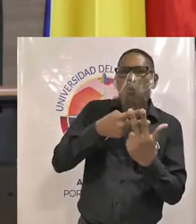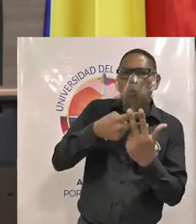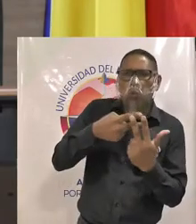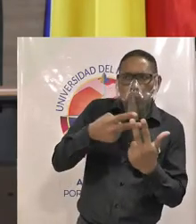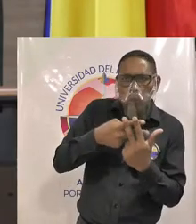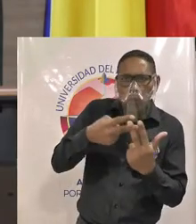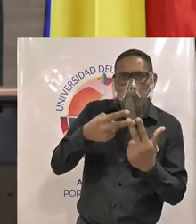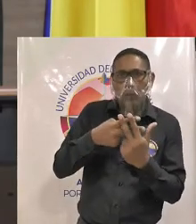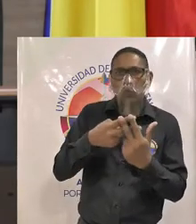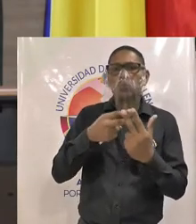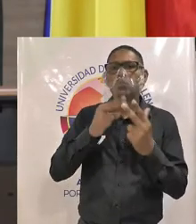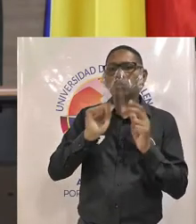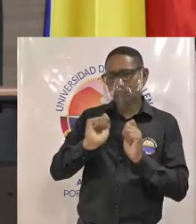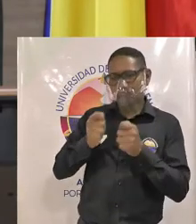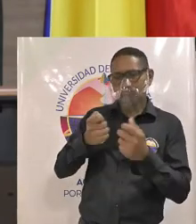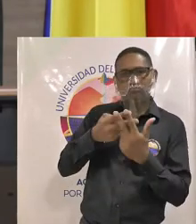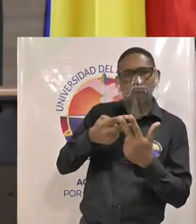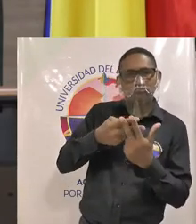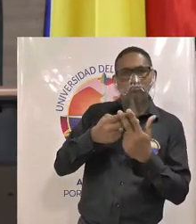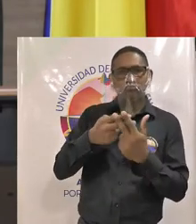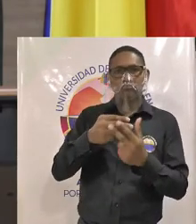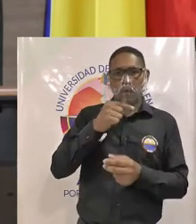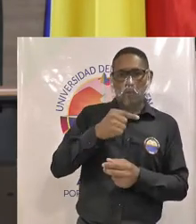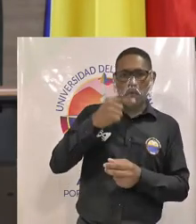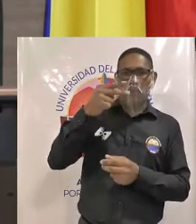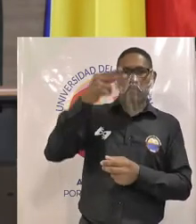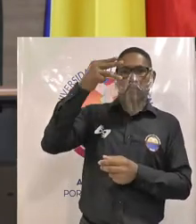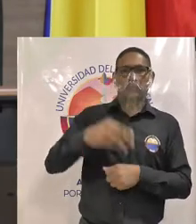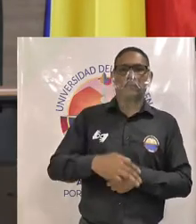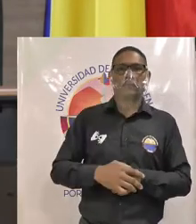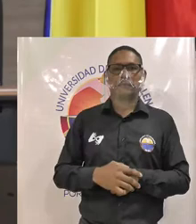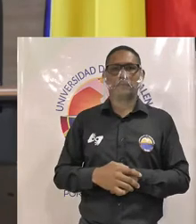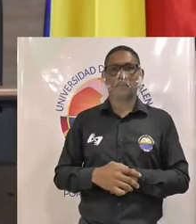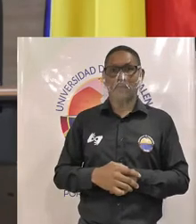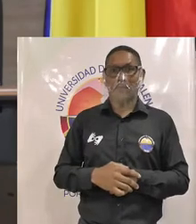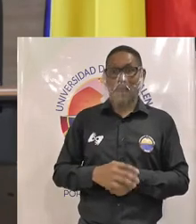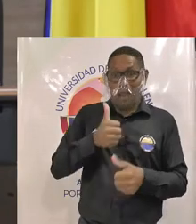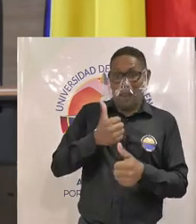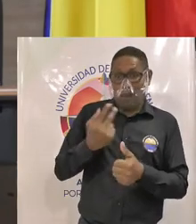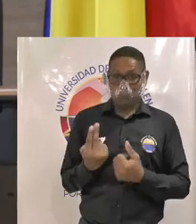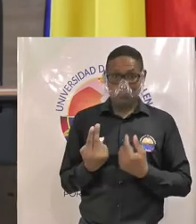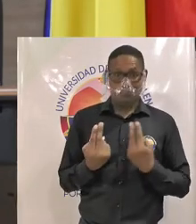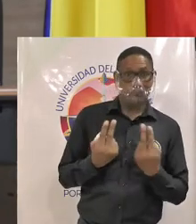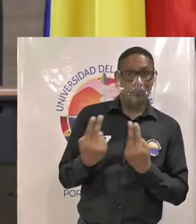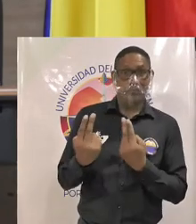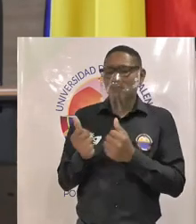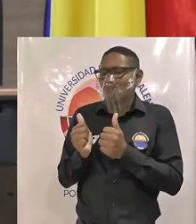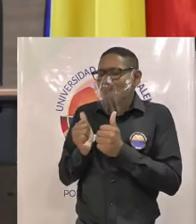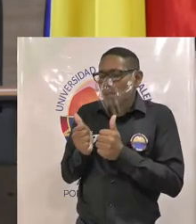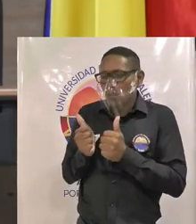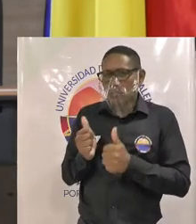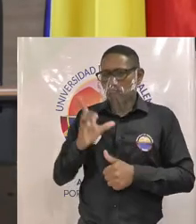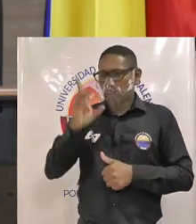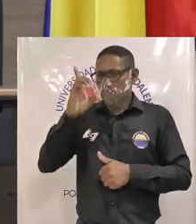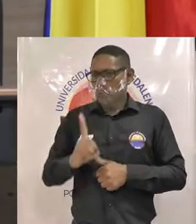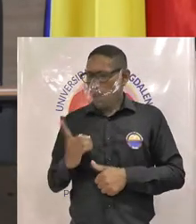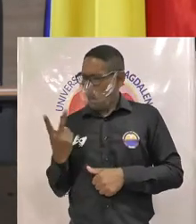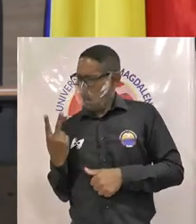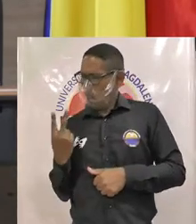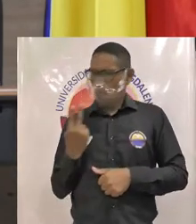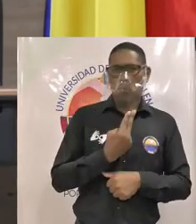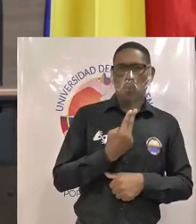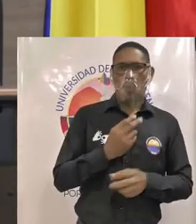identificación electoral de forma ascendente cada fórmula de candidatos decidirá si participan ambos